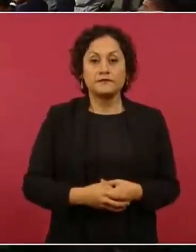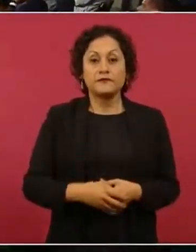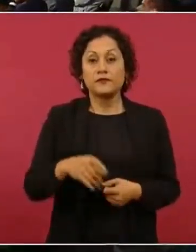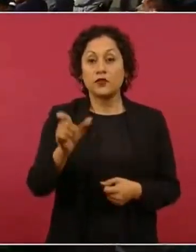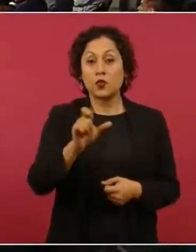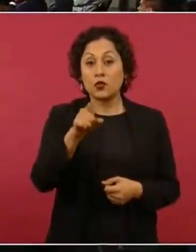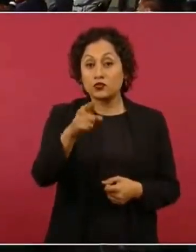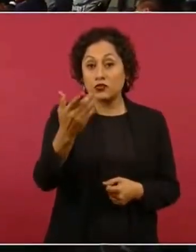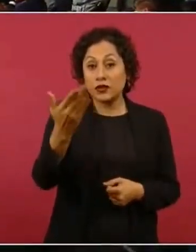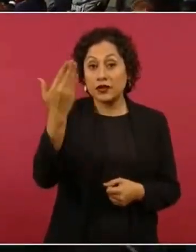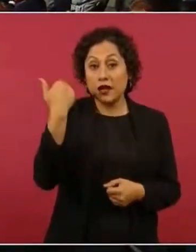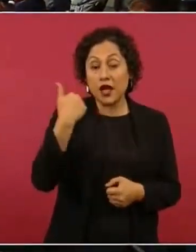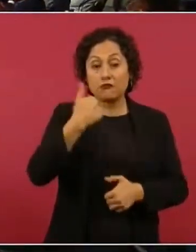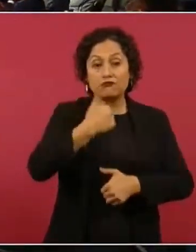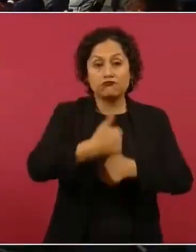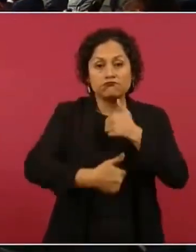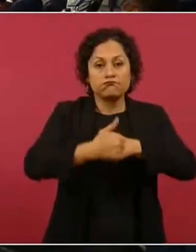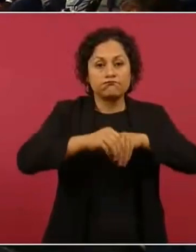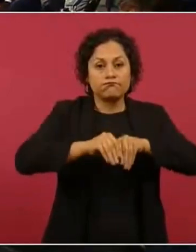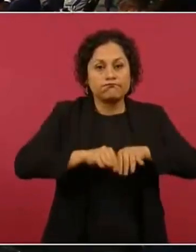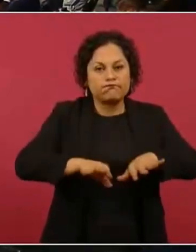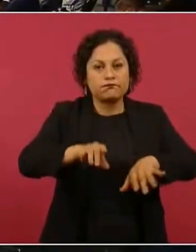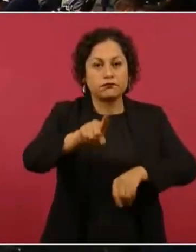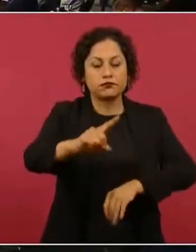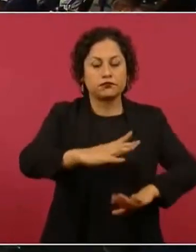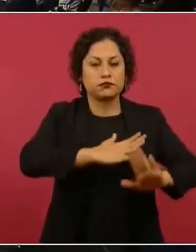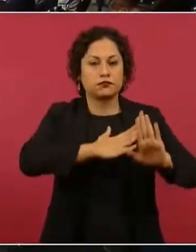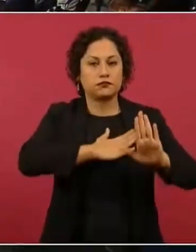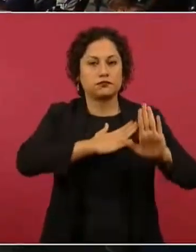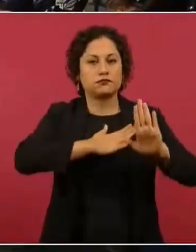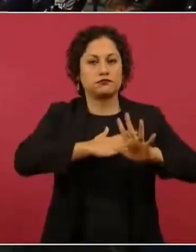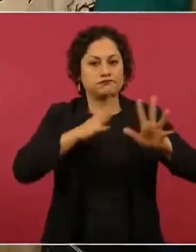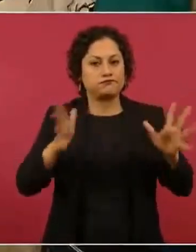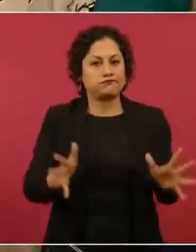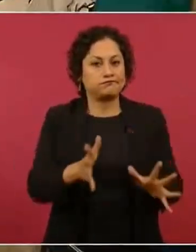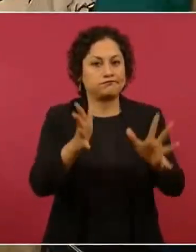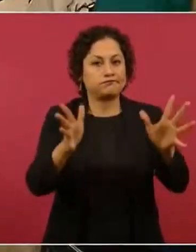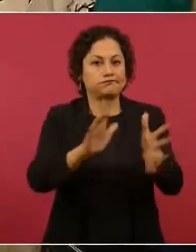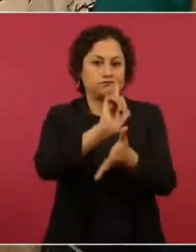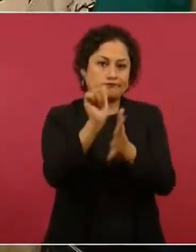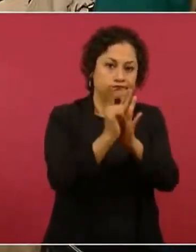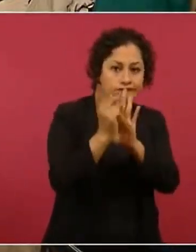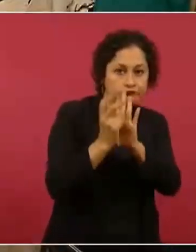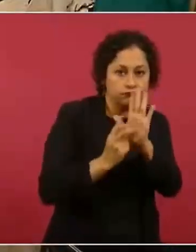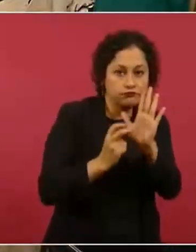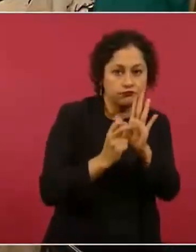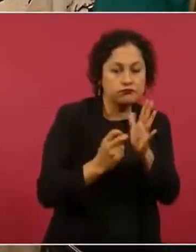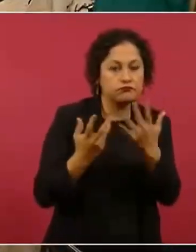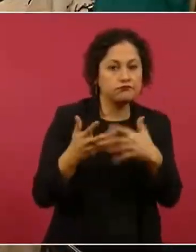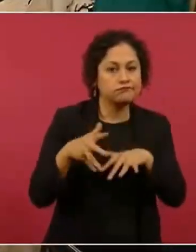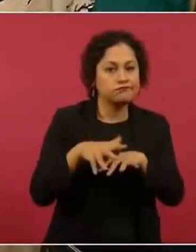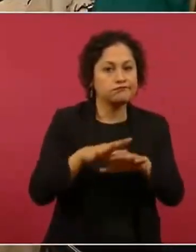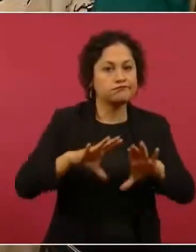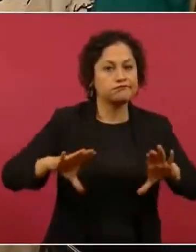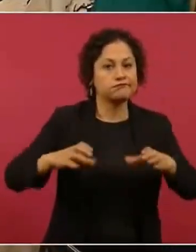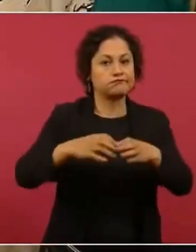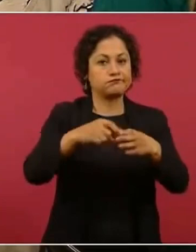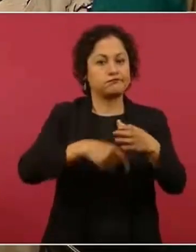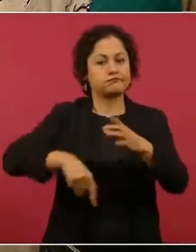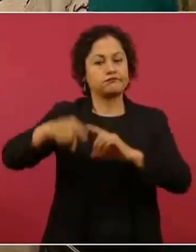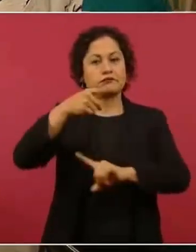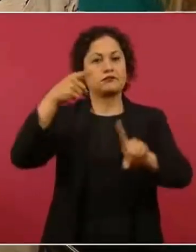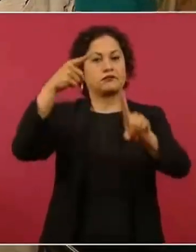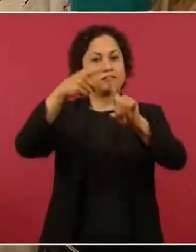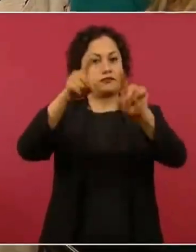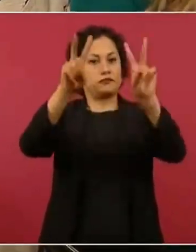campaña, usted se ha comprometido a promover una reforma integral que garantice un sistema de